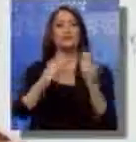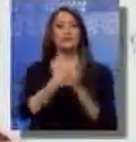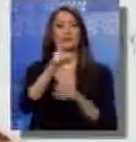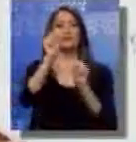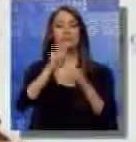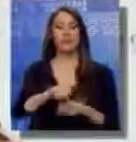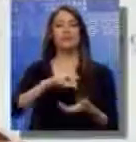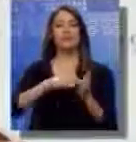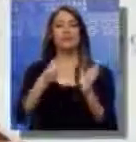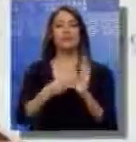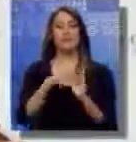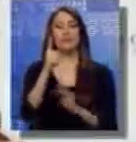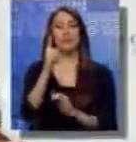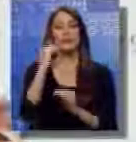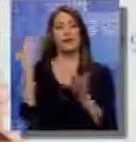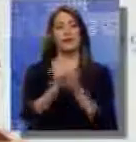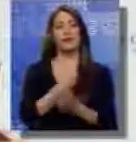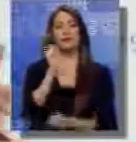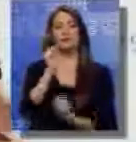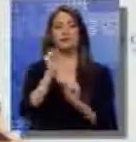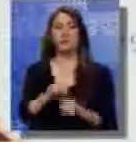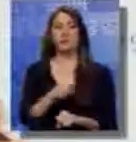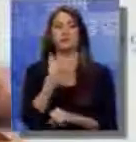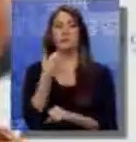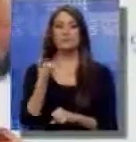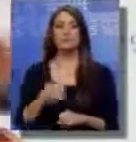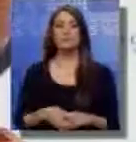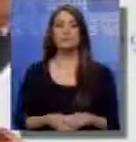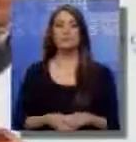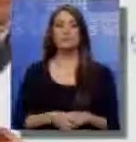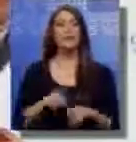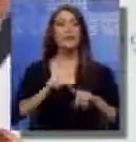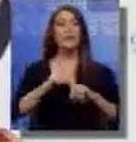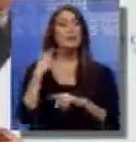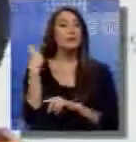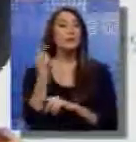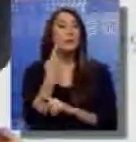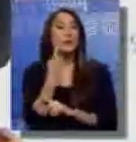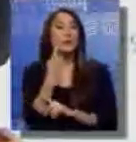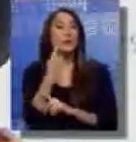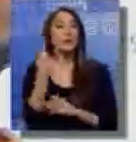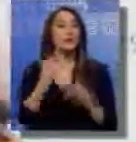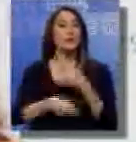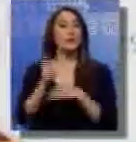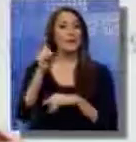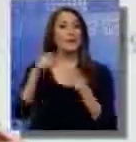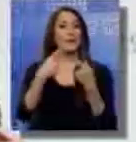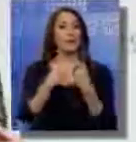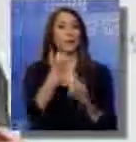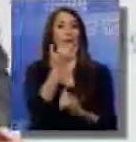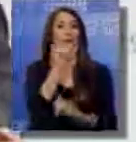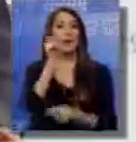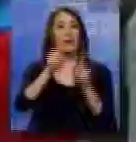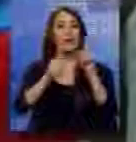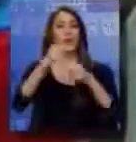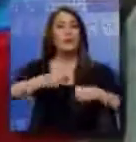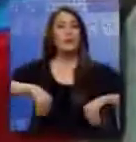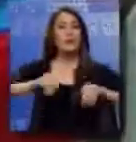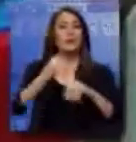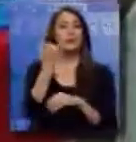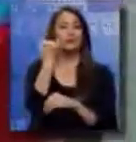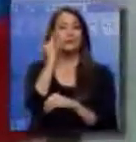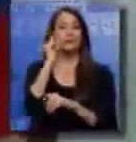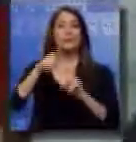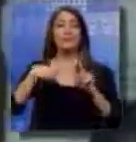se considera ganancia extraordinaria. Esto no va a perjudicar absolutamente a nadie. Salvo los especuladores. Grandes especuladores de tierra. El jefe de